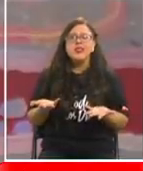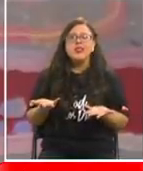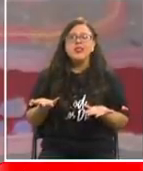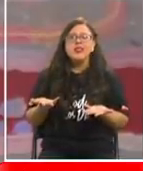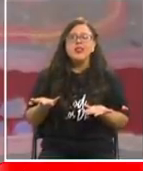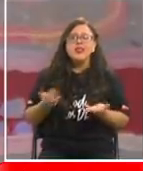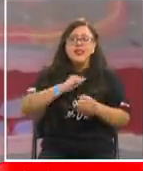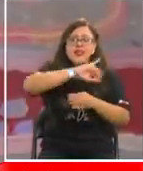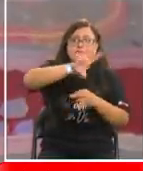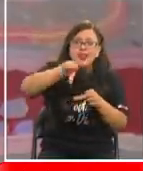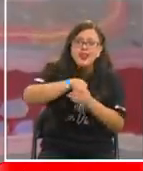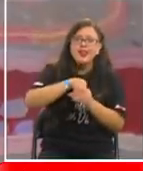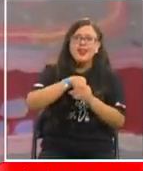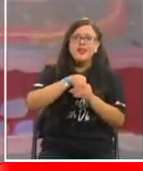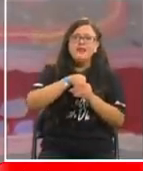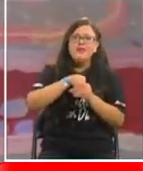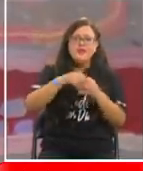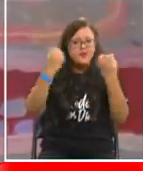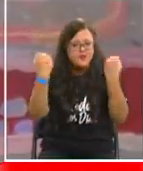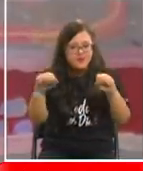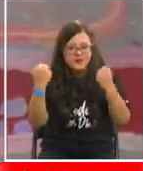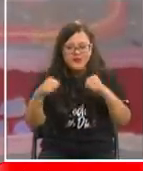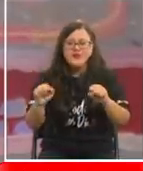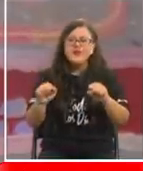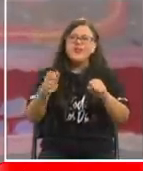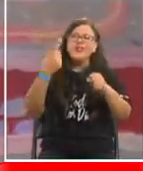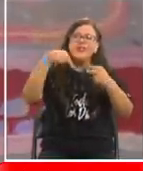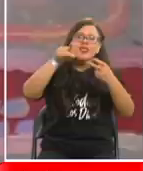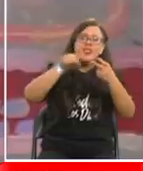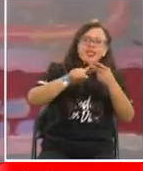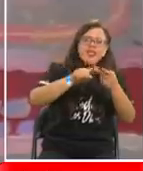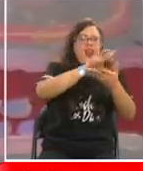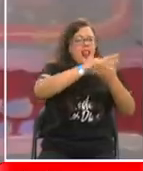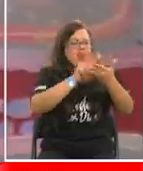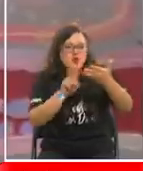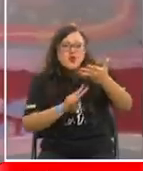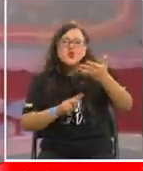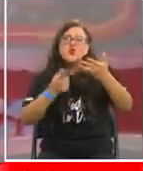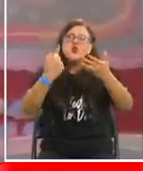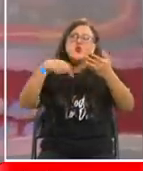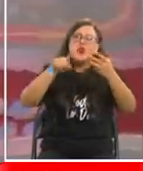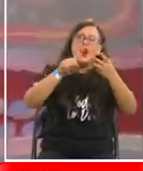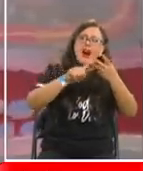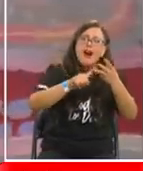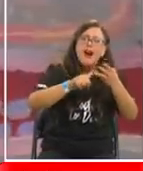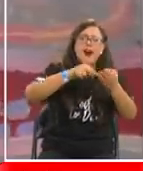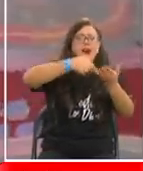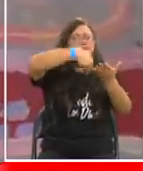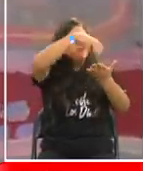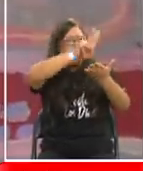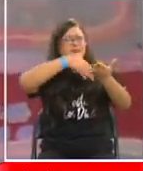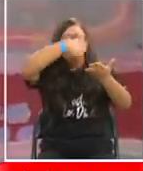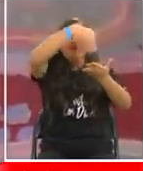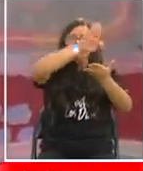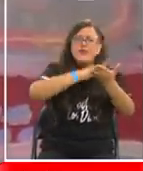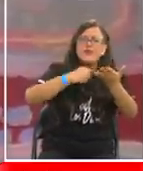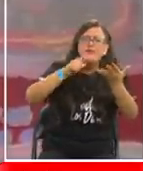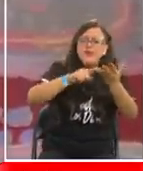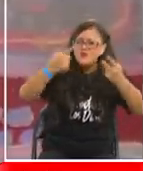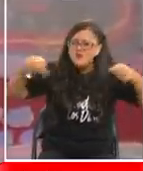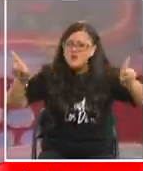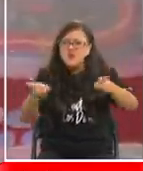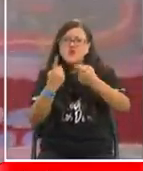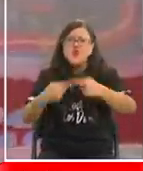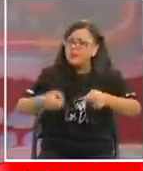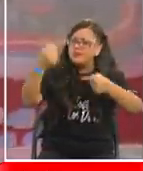inclusión, la inclusión en el deporte, la inclusión en la lectura la inclusión en la pintura, la inclusión en la música